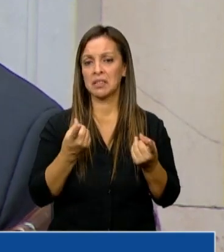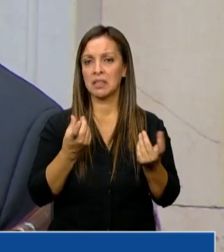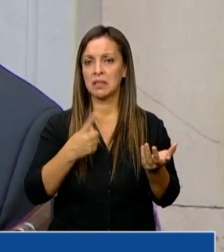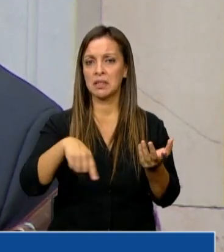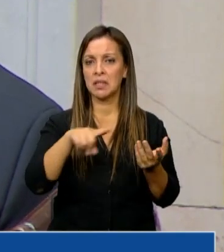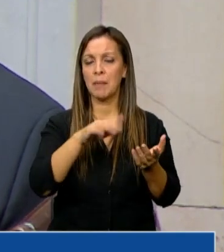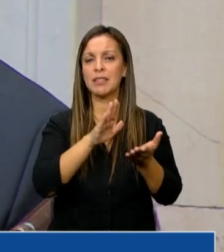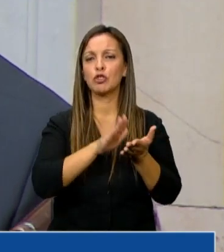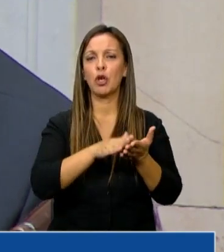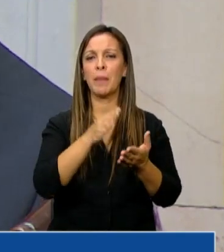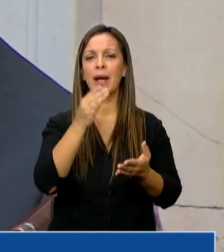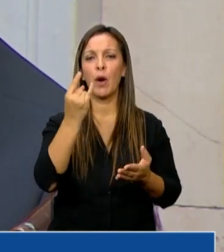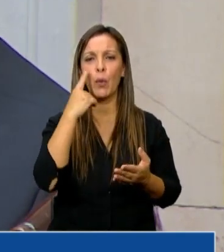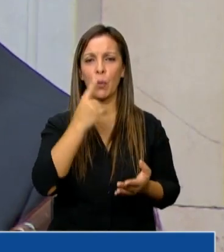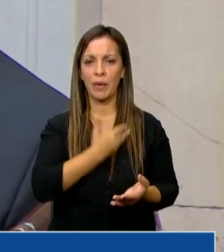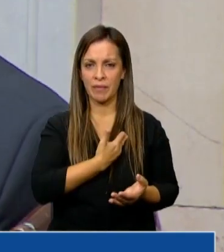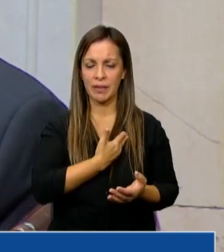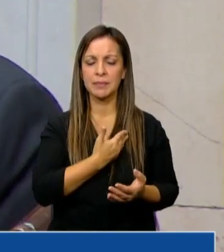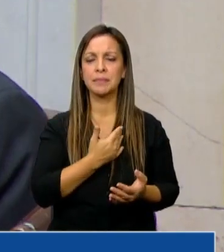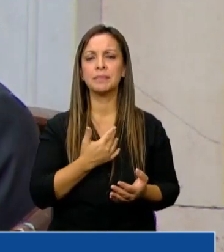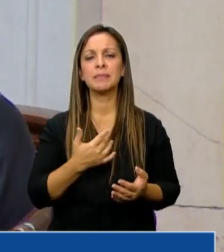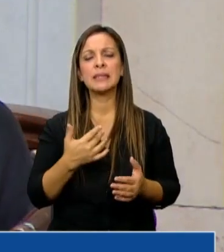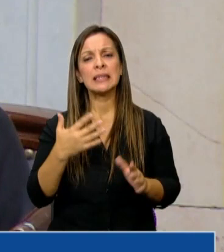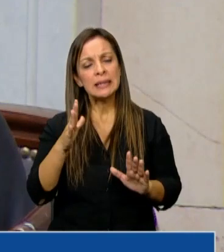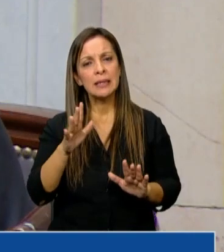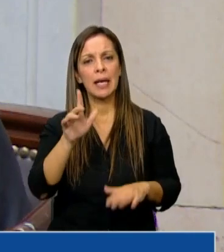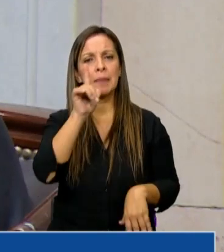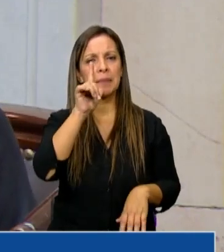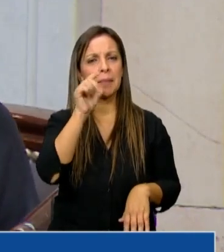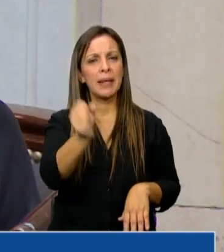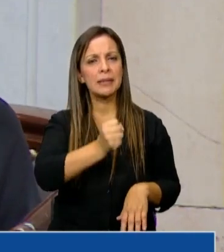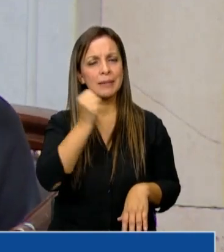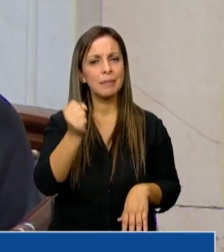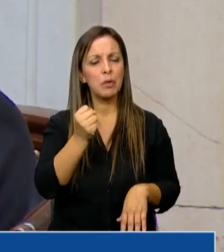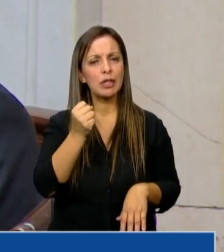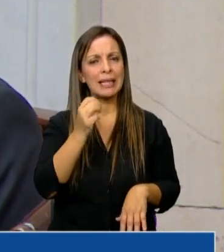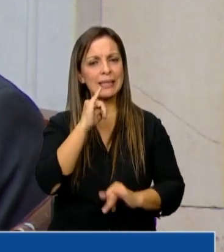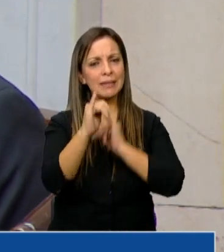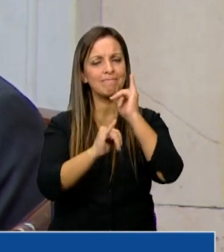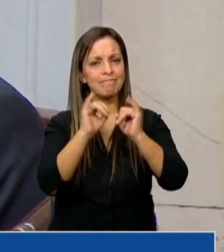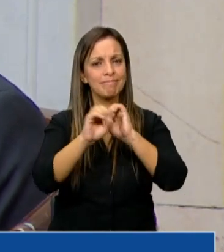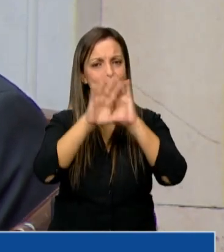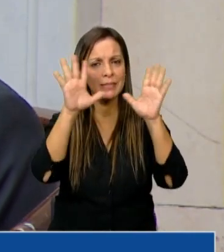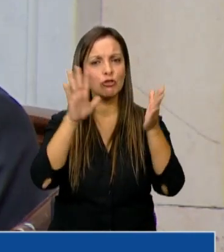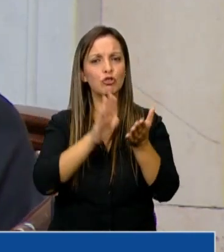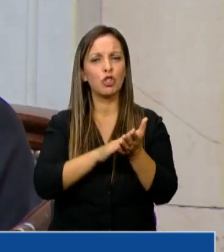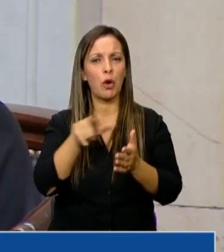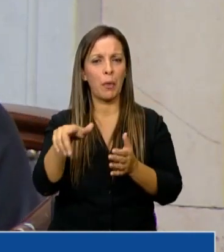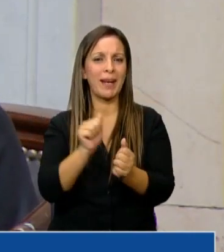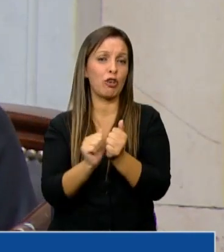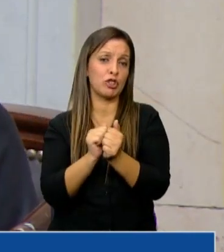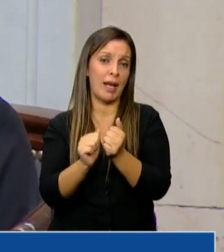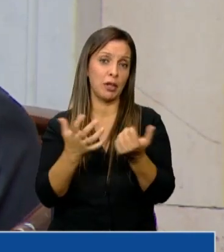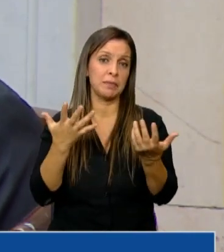sobre la UIF, me parece que es importante aclarar ciertas cuestiones que tienen que ver justamente con mi ciudad, la ciudad de Rosario,